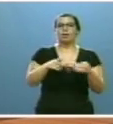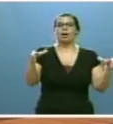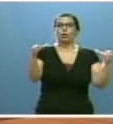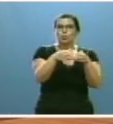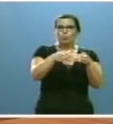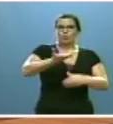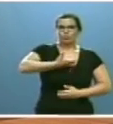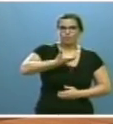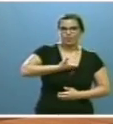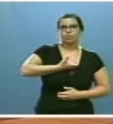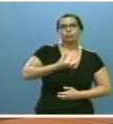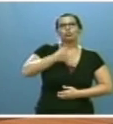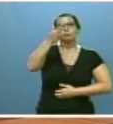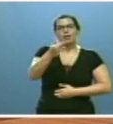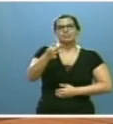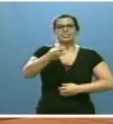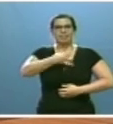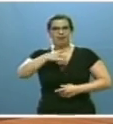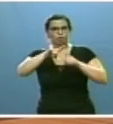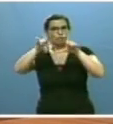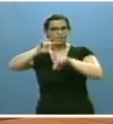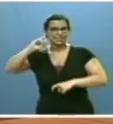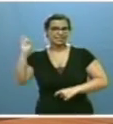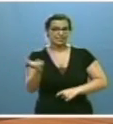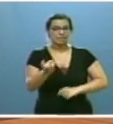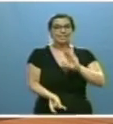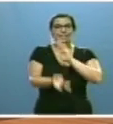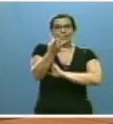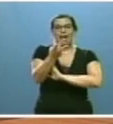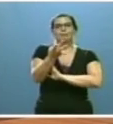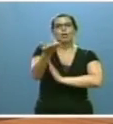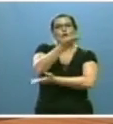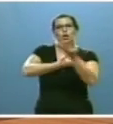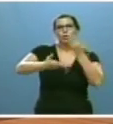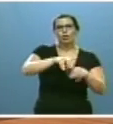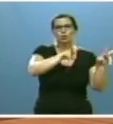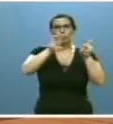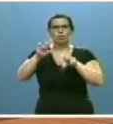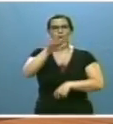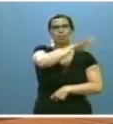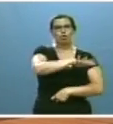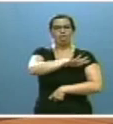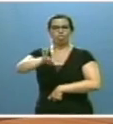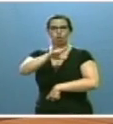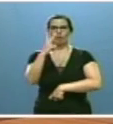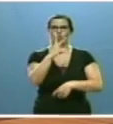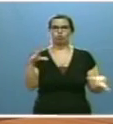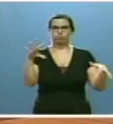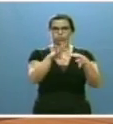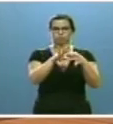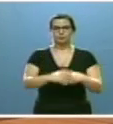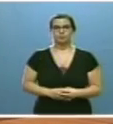locales y de los agentes sociales, y elaboraremos nuevos marcos de colaboración con ambas regiones. En fin,